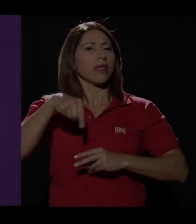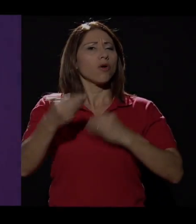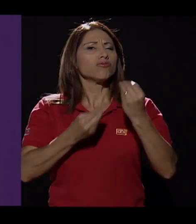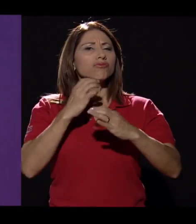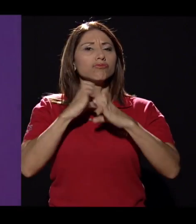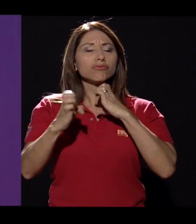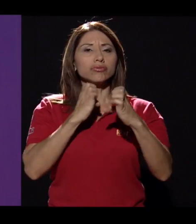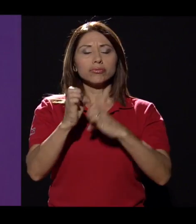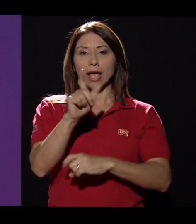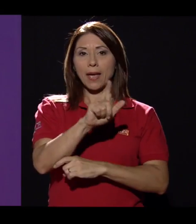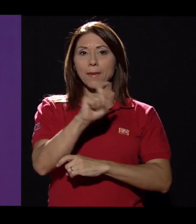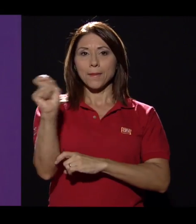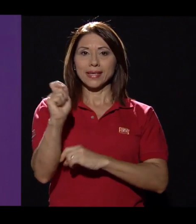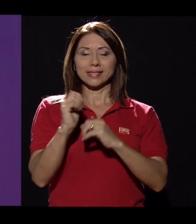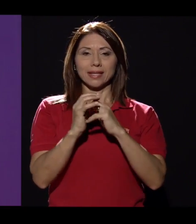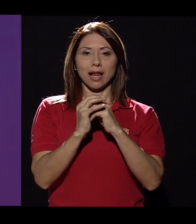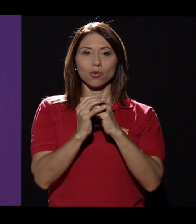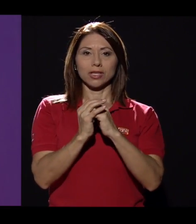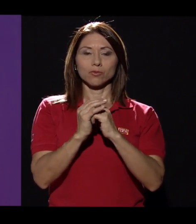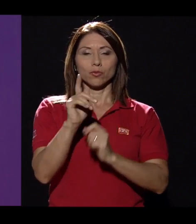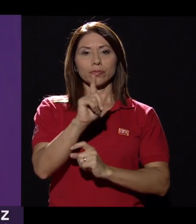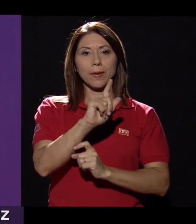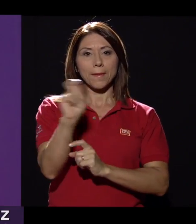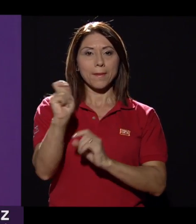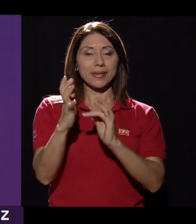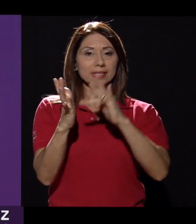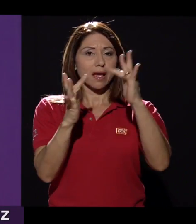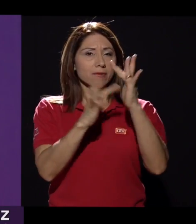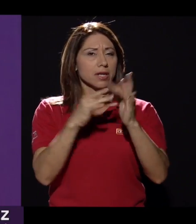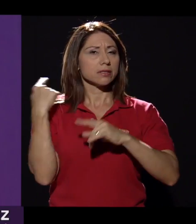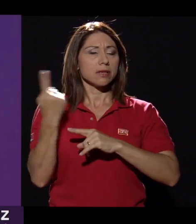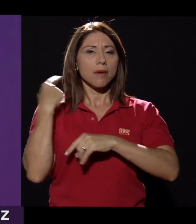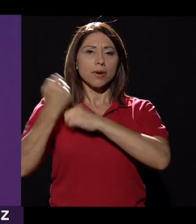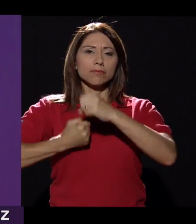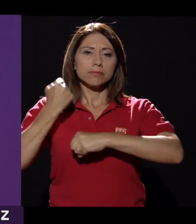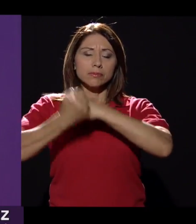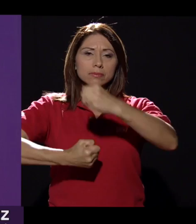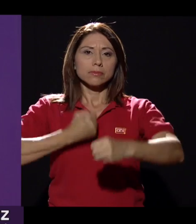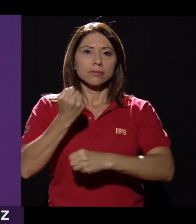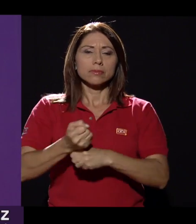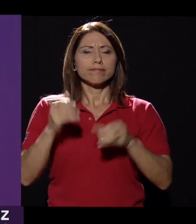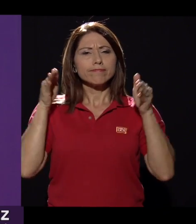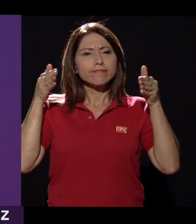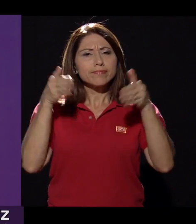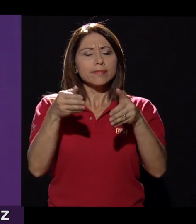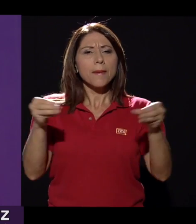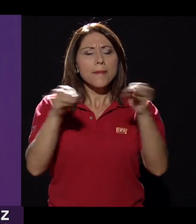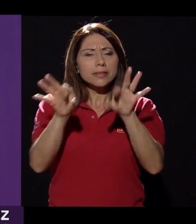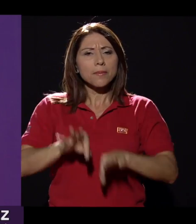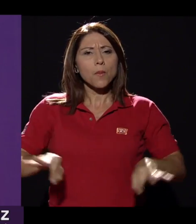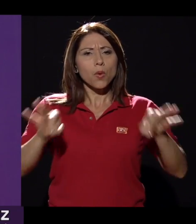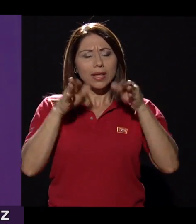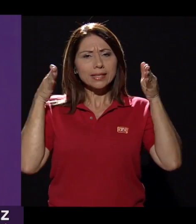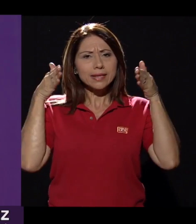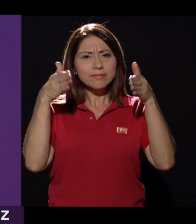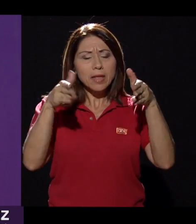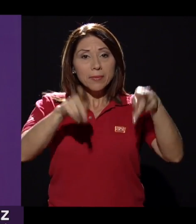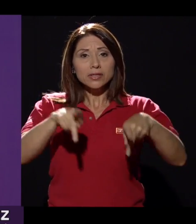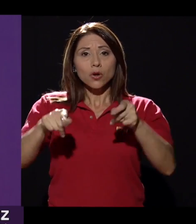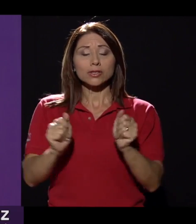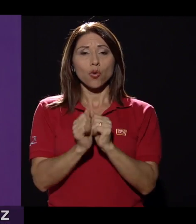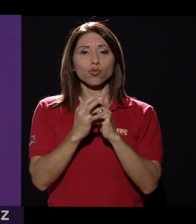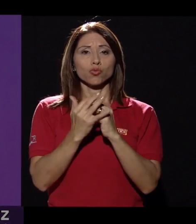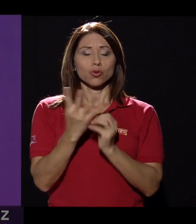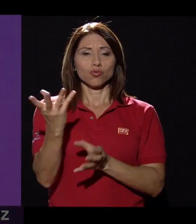El tema de fondo de hoy es el mes del autismo. Cada abril se dedica a crear conciencia sobre la importancia de generar más inclusión para las personas con esta